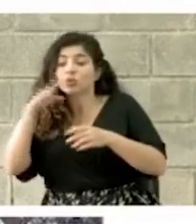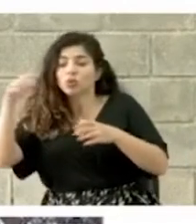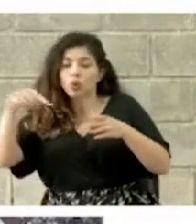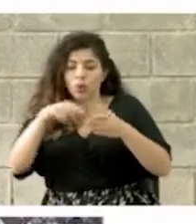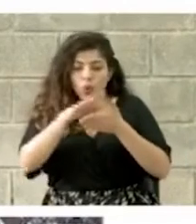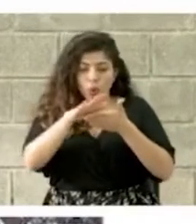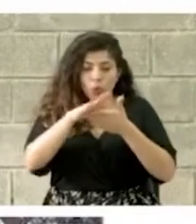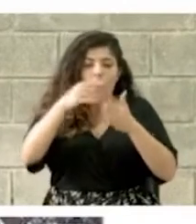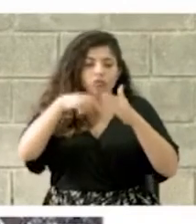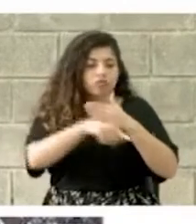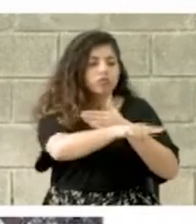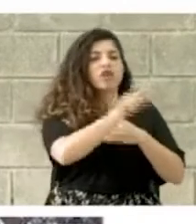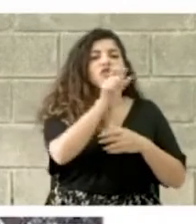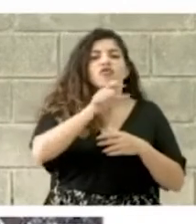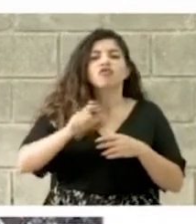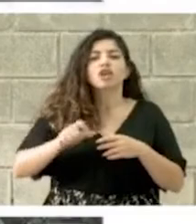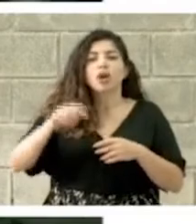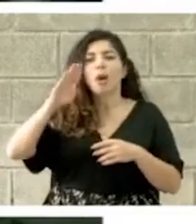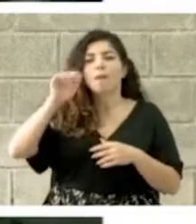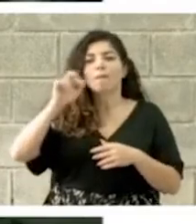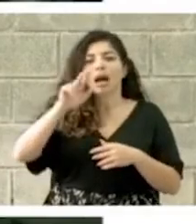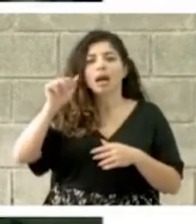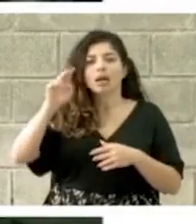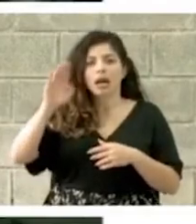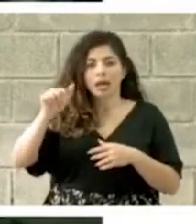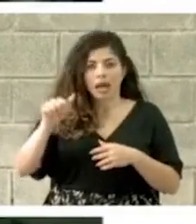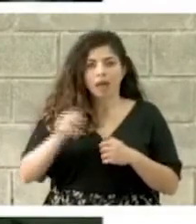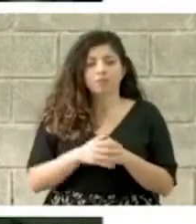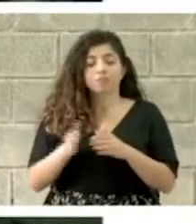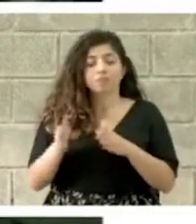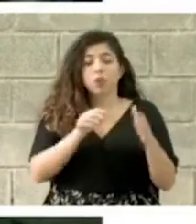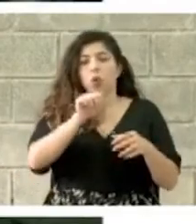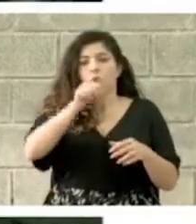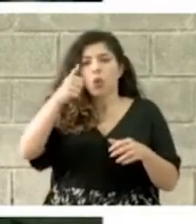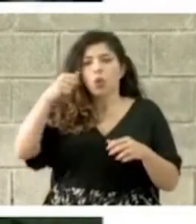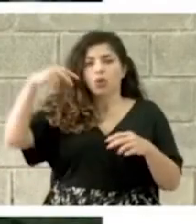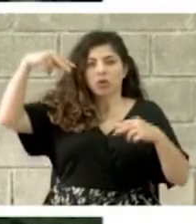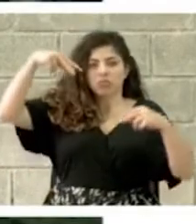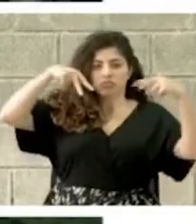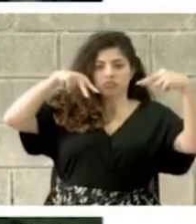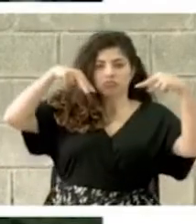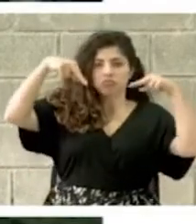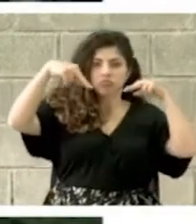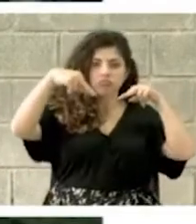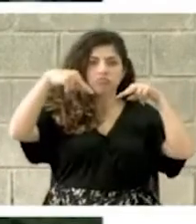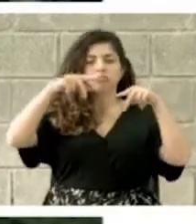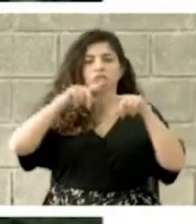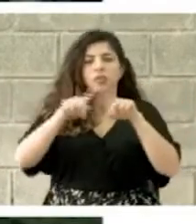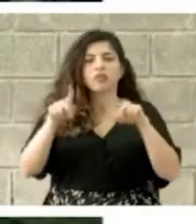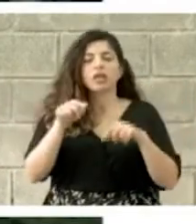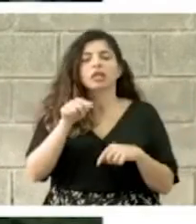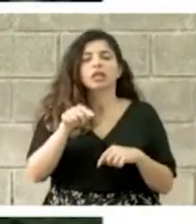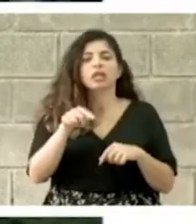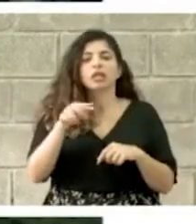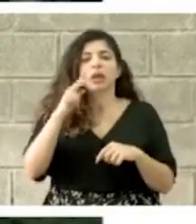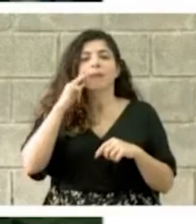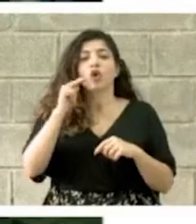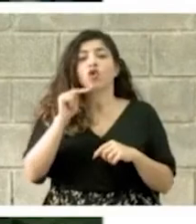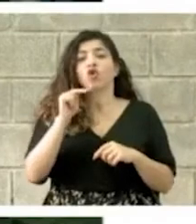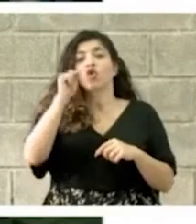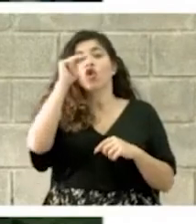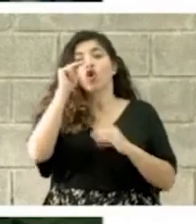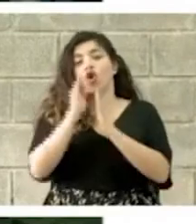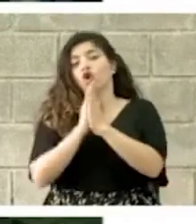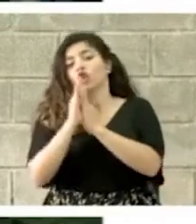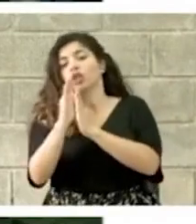Vamos a la siguiente, que son otras vistas. Esta es la vista del costado norte,